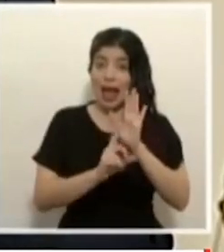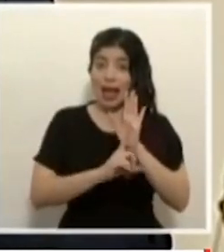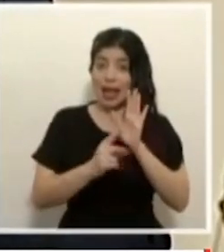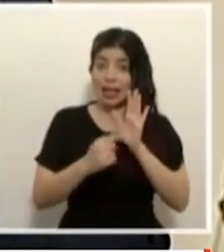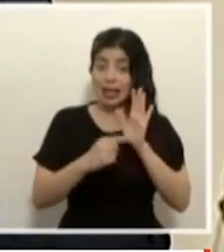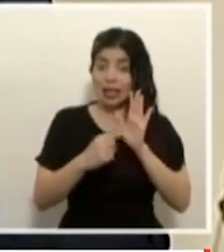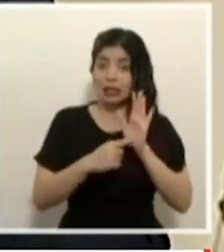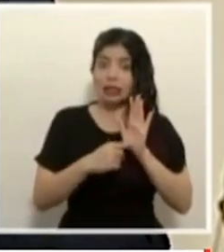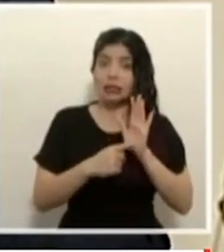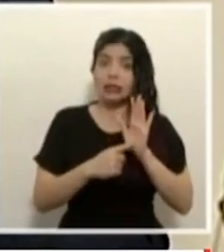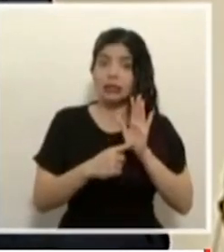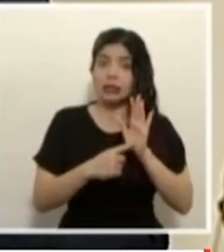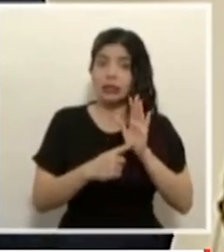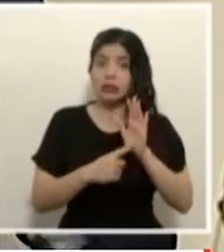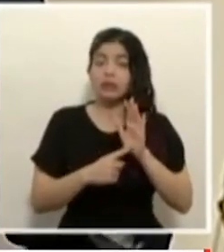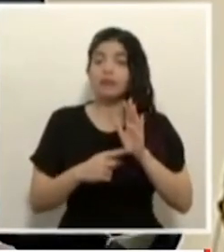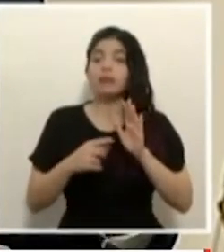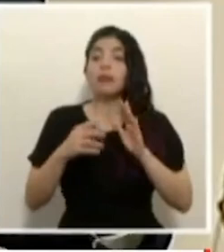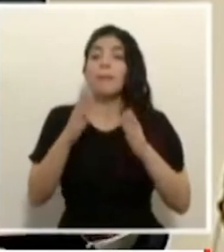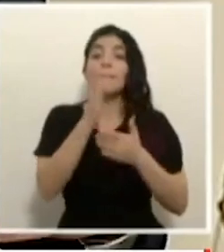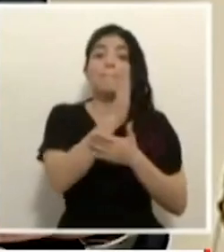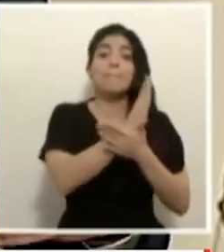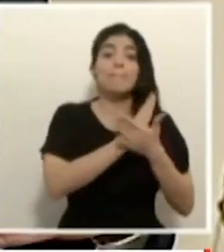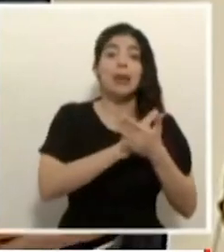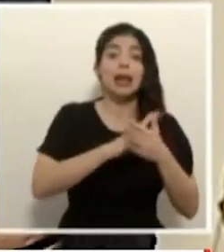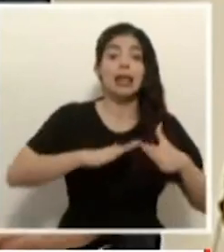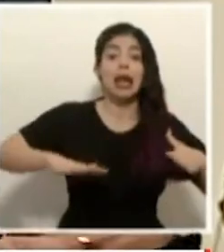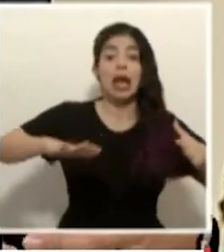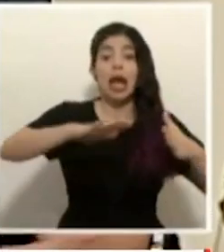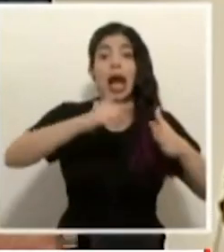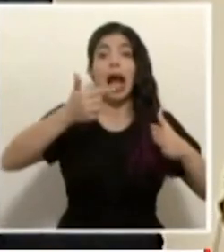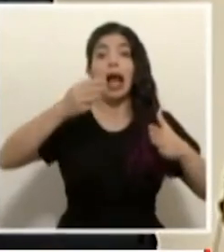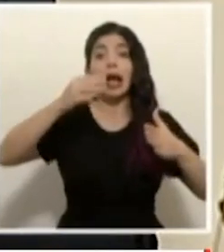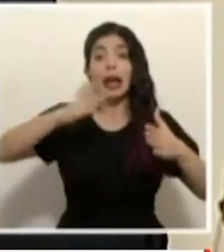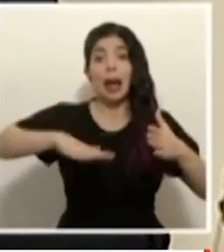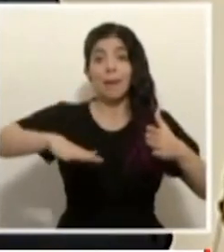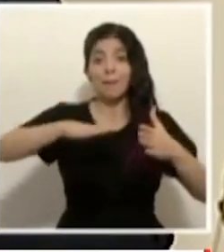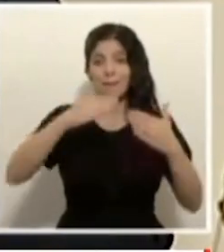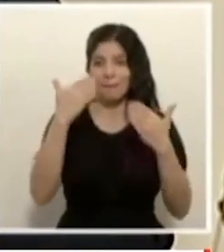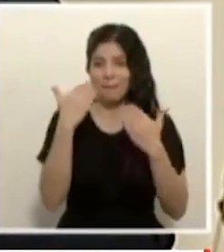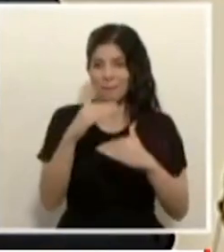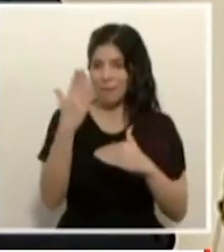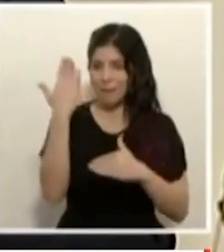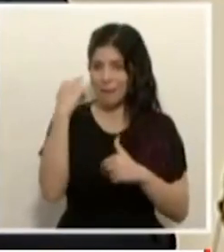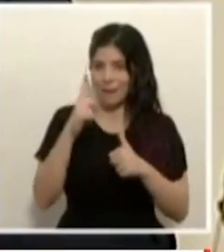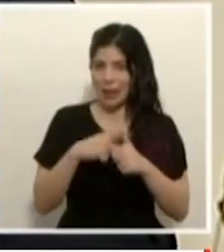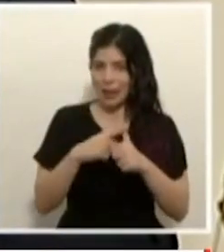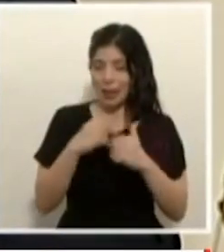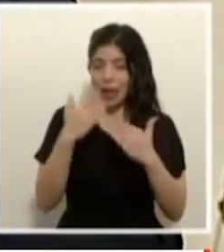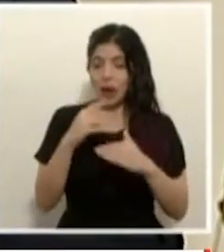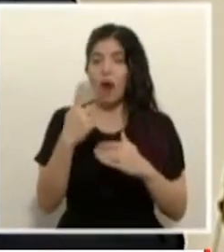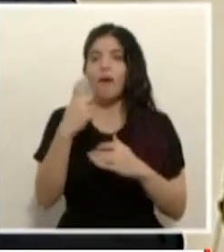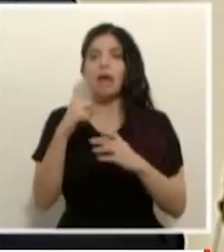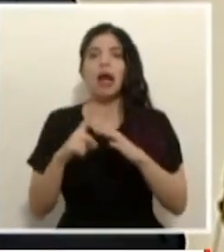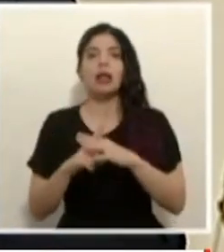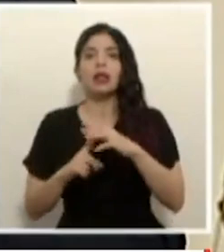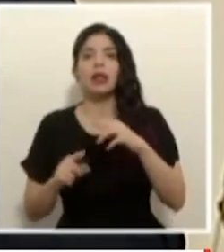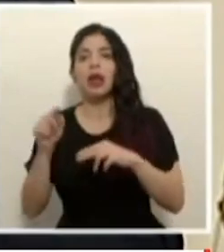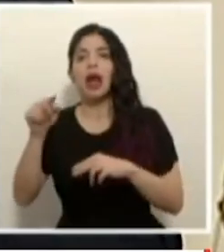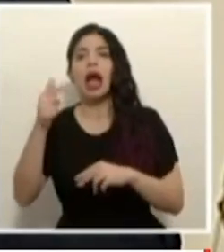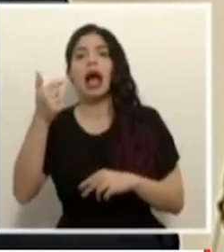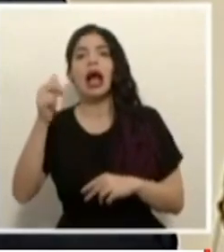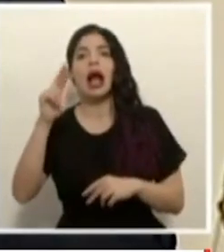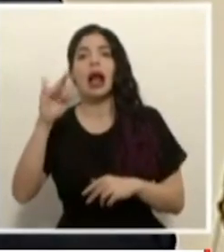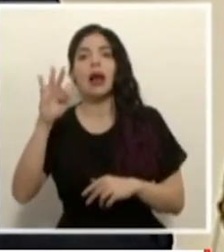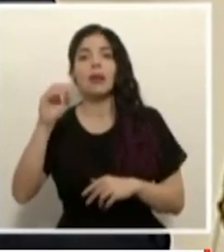y salimos de la parte que estaba todo el gama en el primer periodo de ese martillo se omitió bajar Garavito